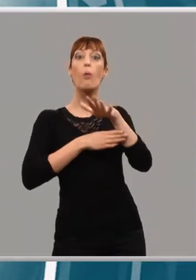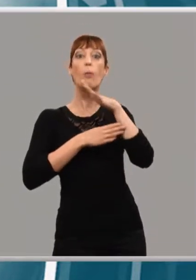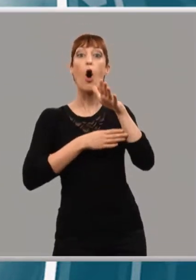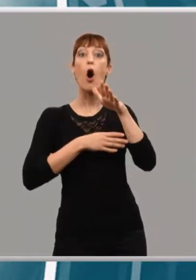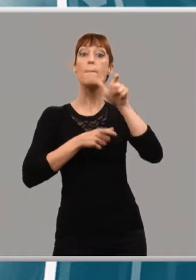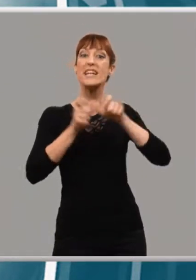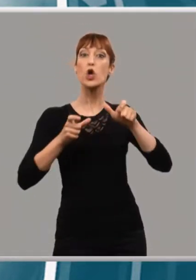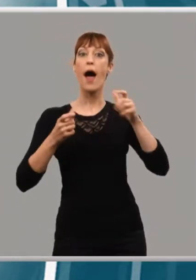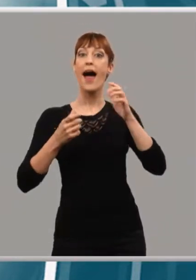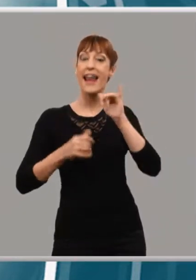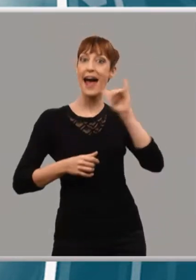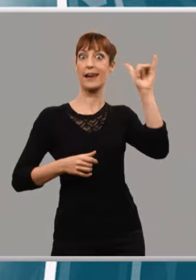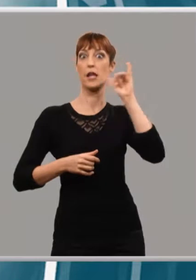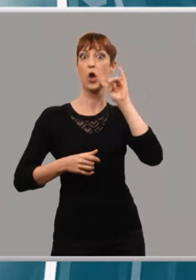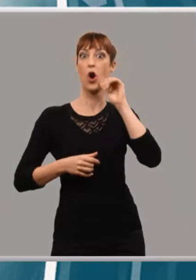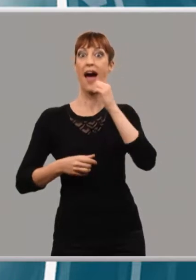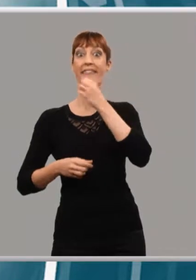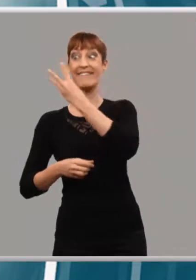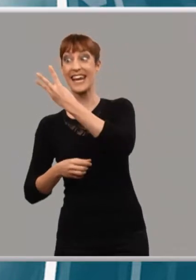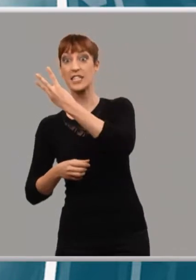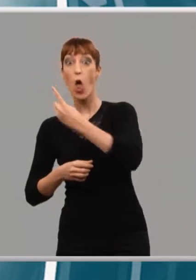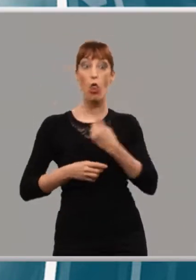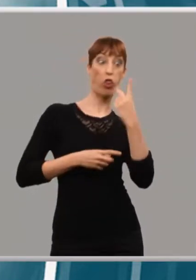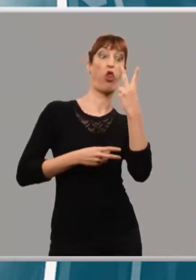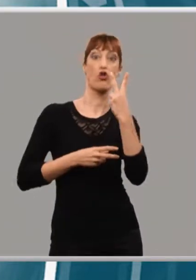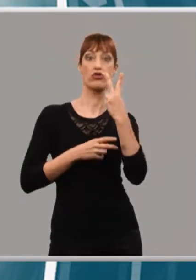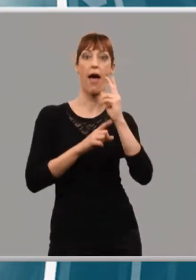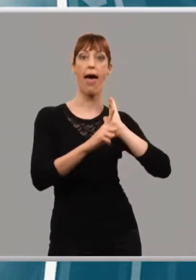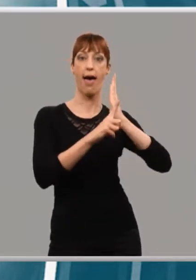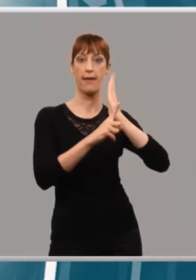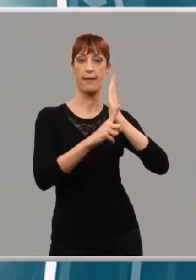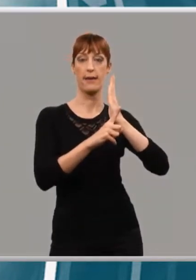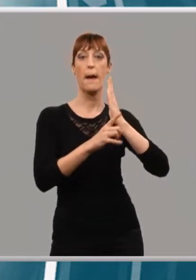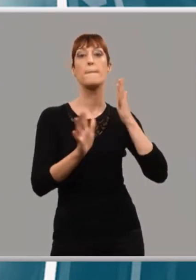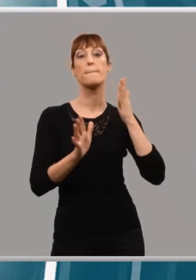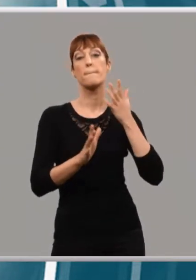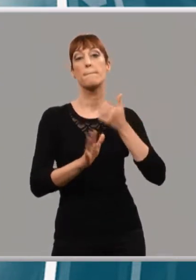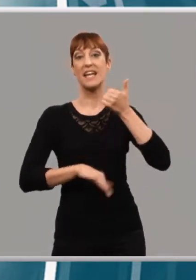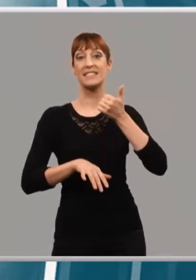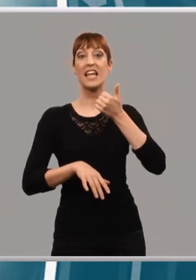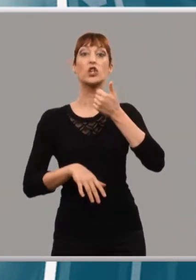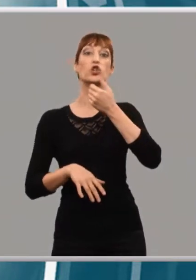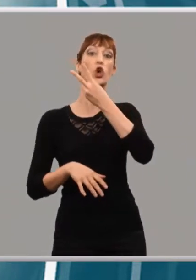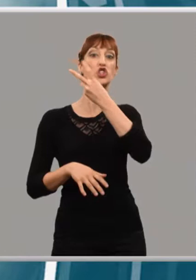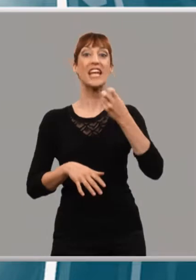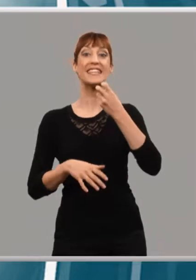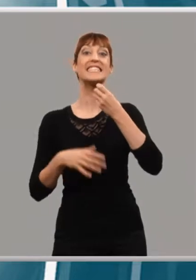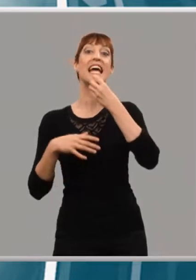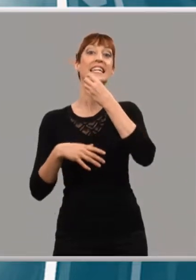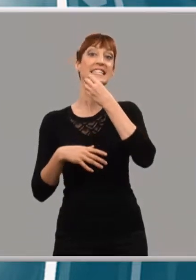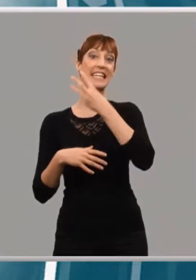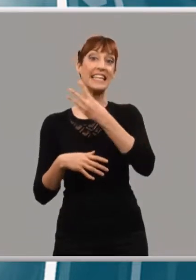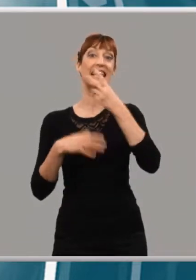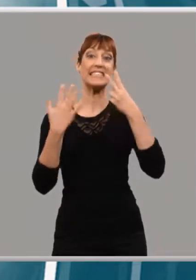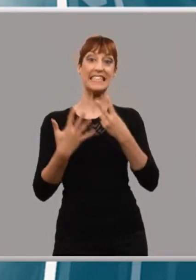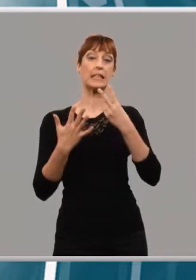estarán afectados por este cambio. Más de 211.000 personas. Hola, buenos días. Que somos los instaladores de los nuevos canales